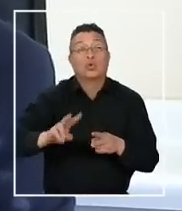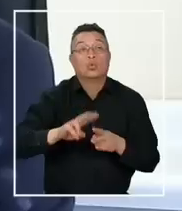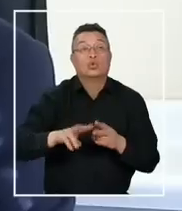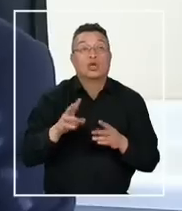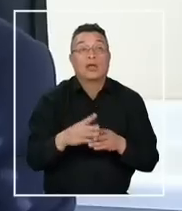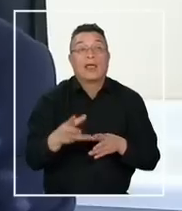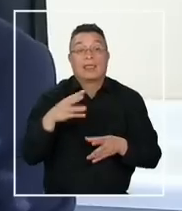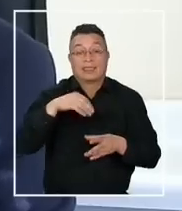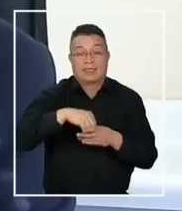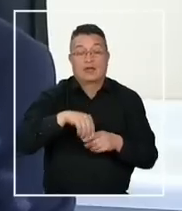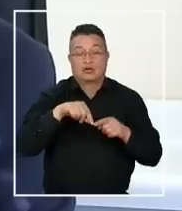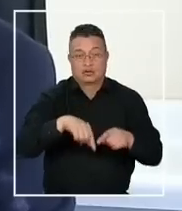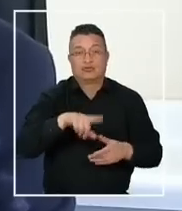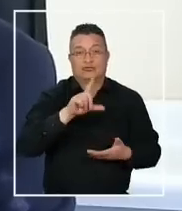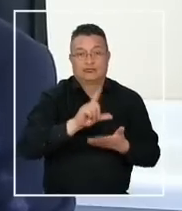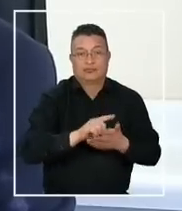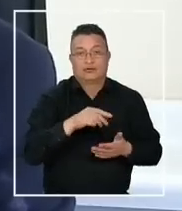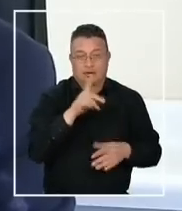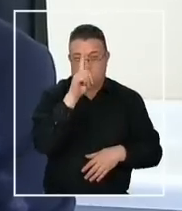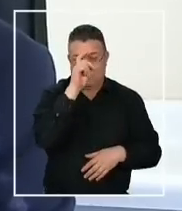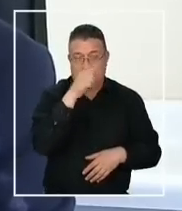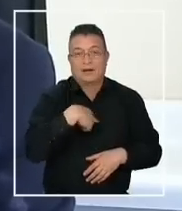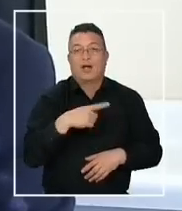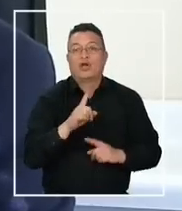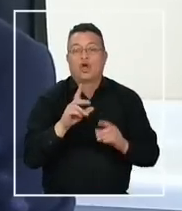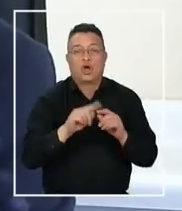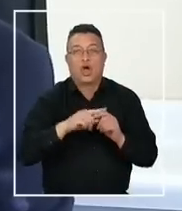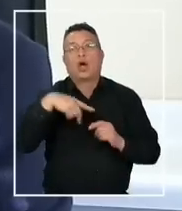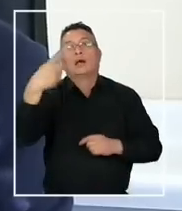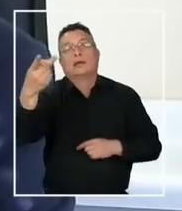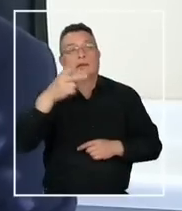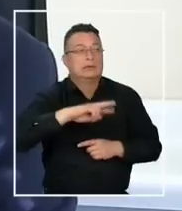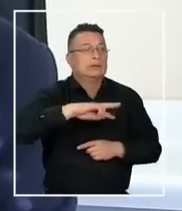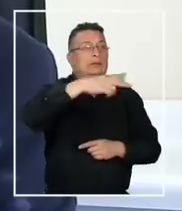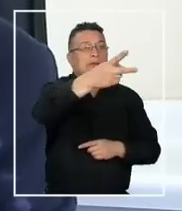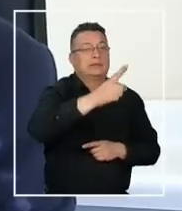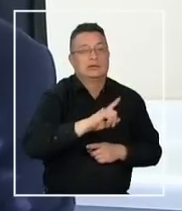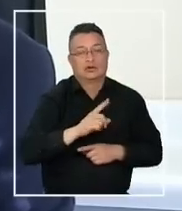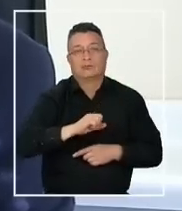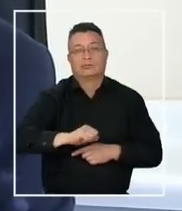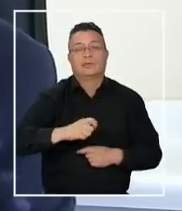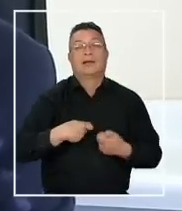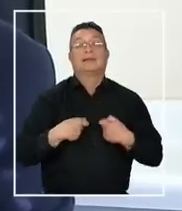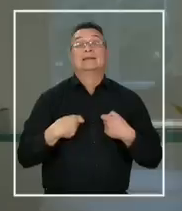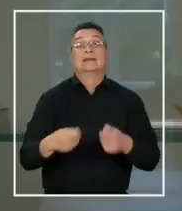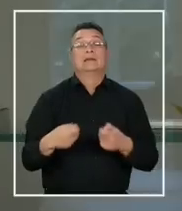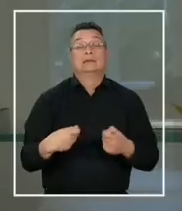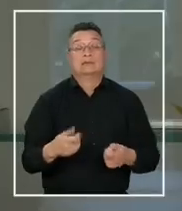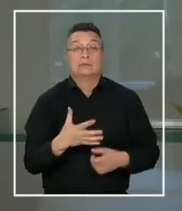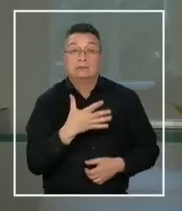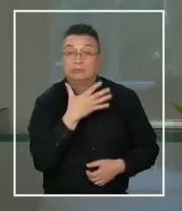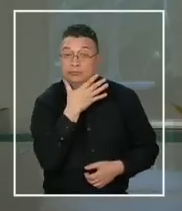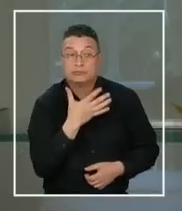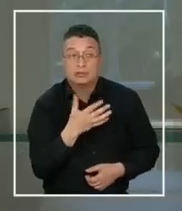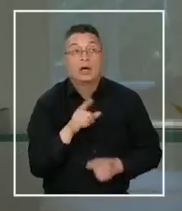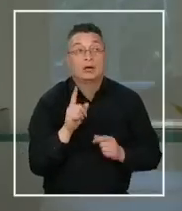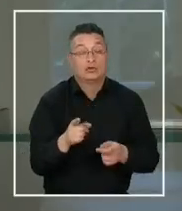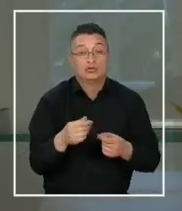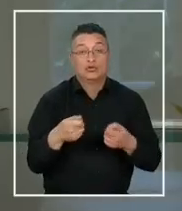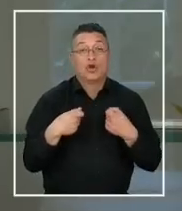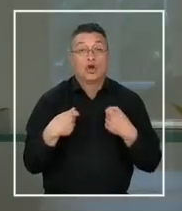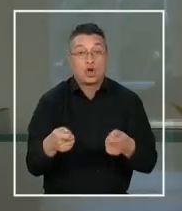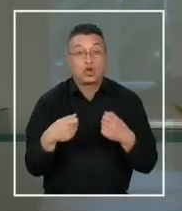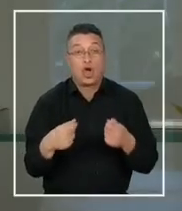dentro del establecimiento y no tener que trasladar al paciente ya que esto no solo tiene un costo financiero. El costo transaccional que